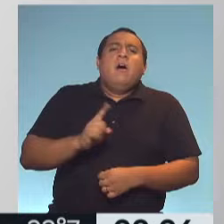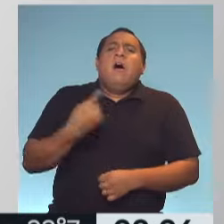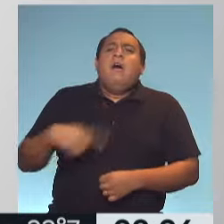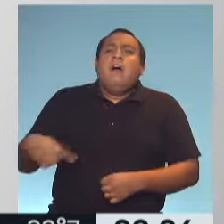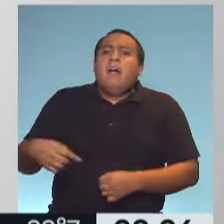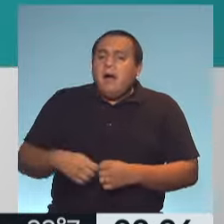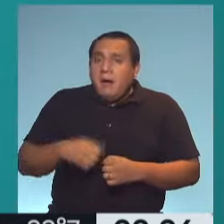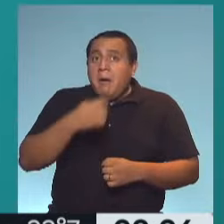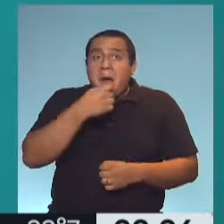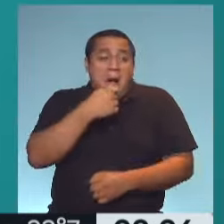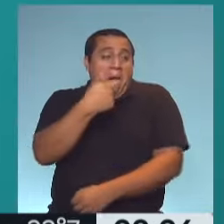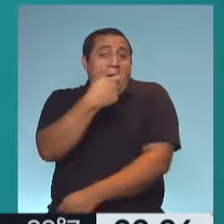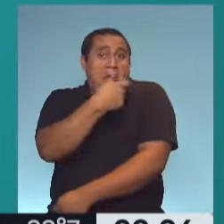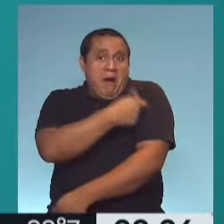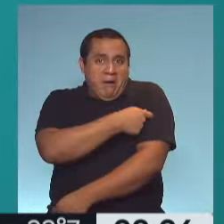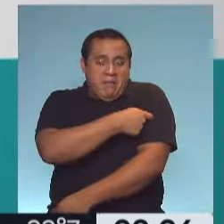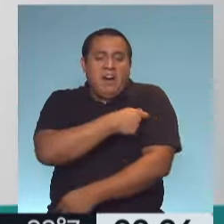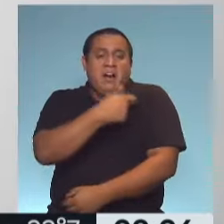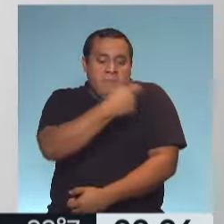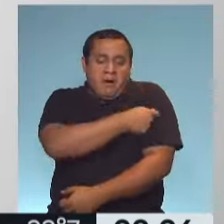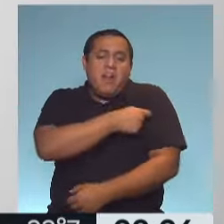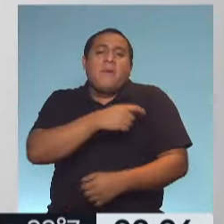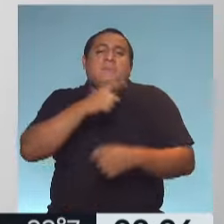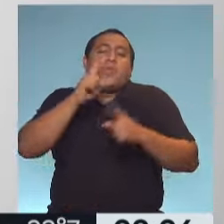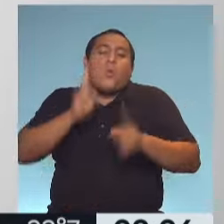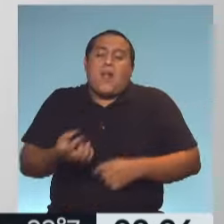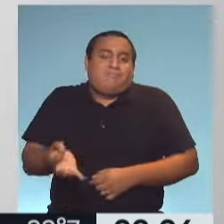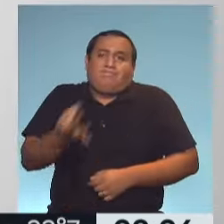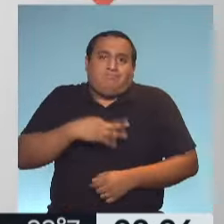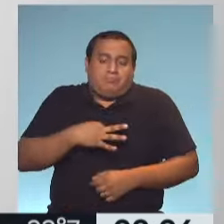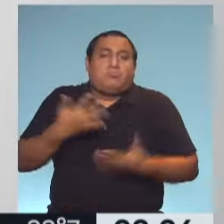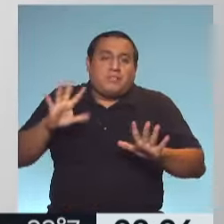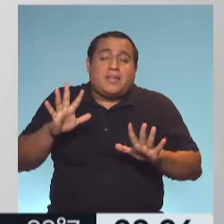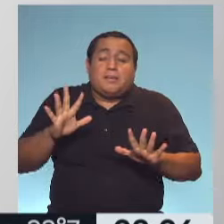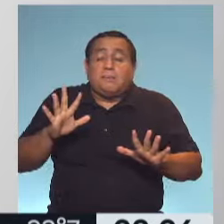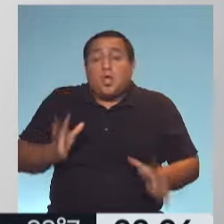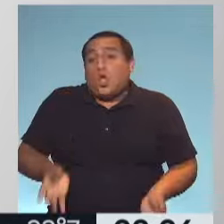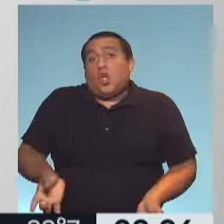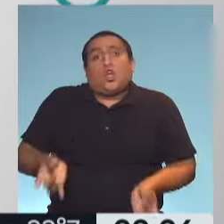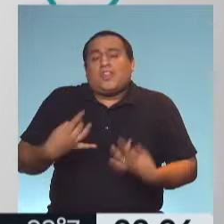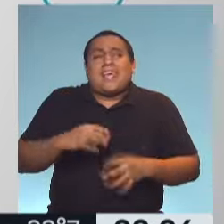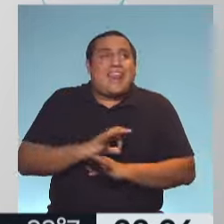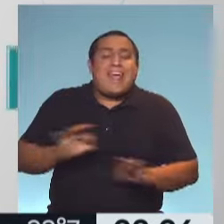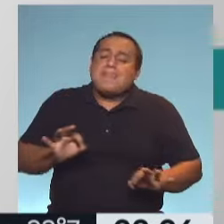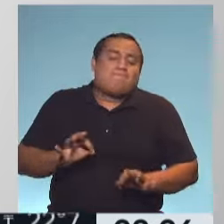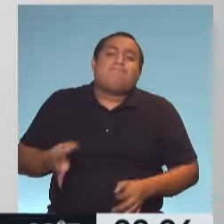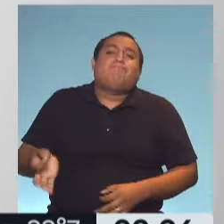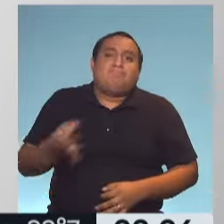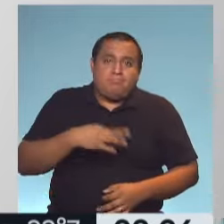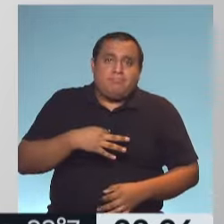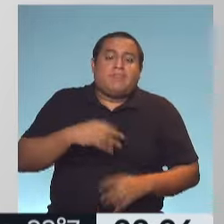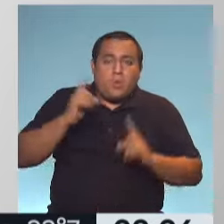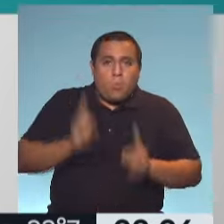esto nos permita disminuir la transmisibilidad entre las personas, los cuales los asintomáticos que también participan en esta situación de